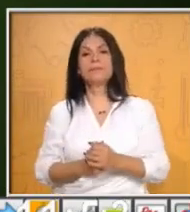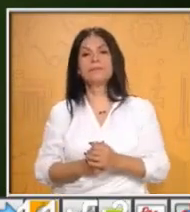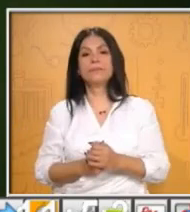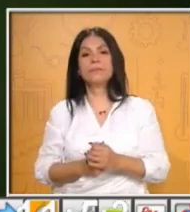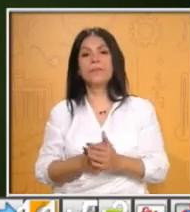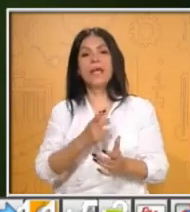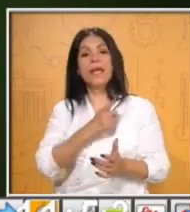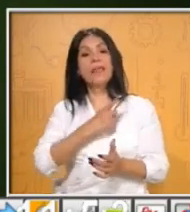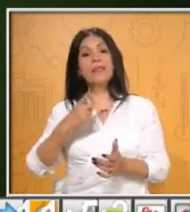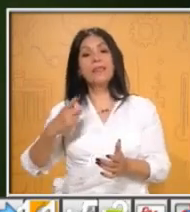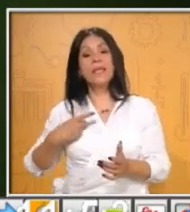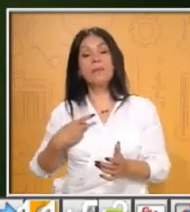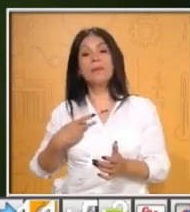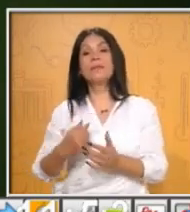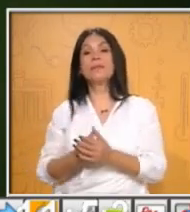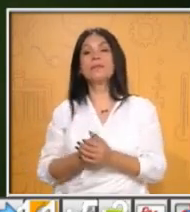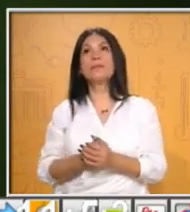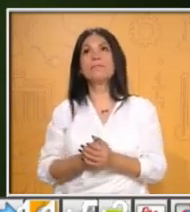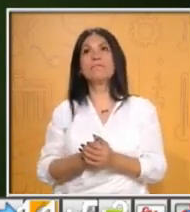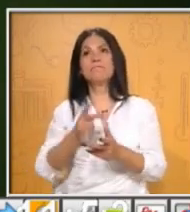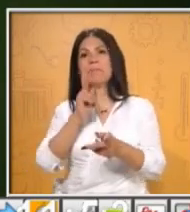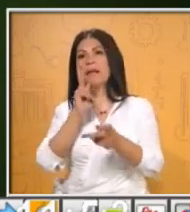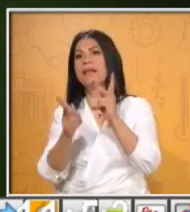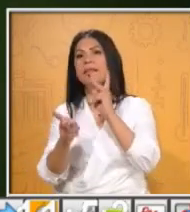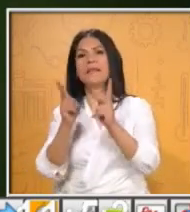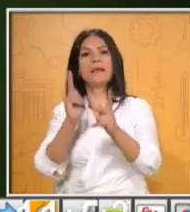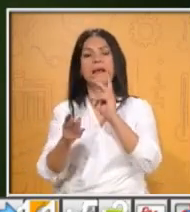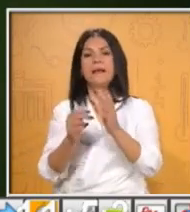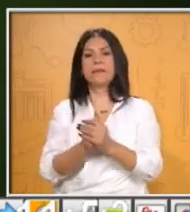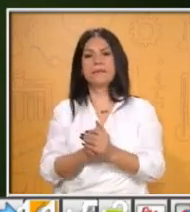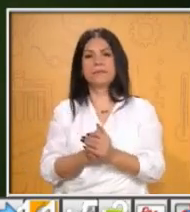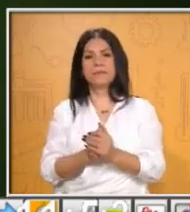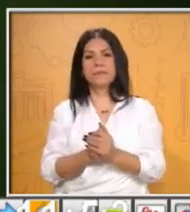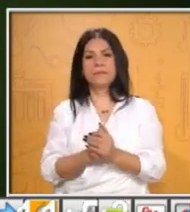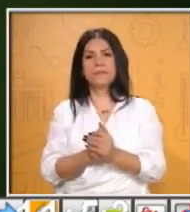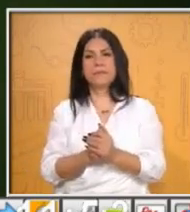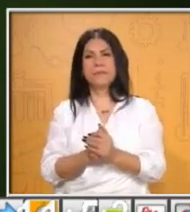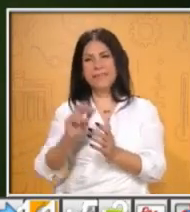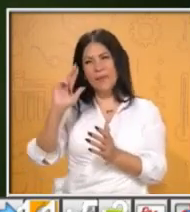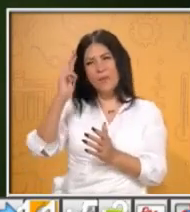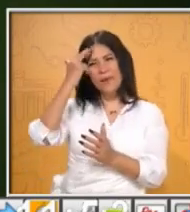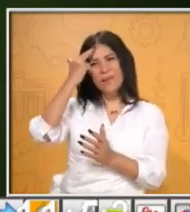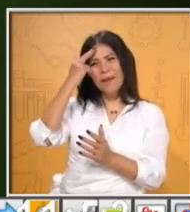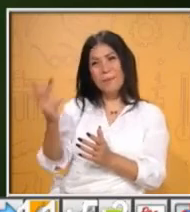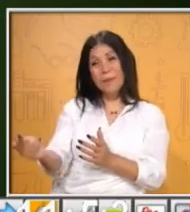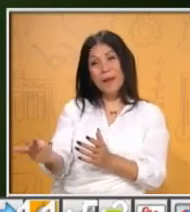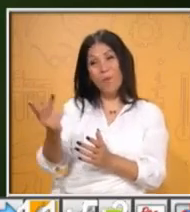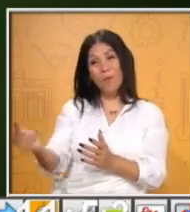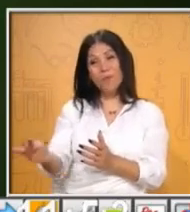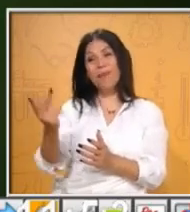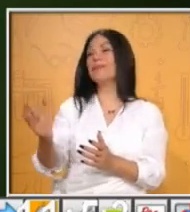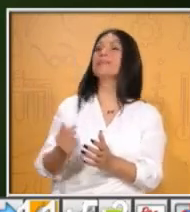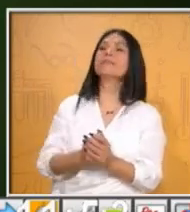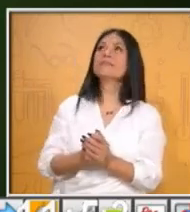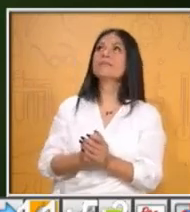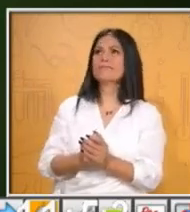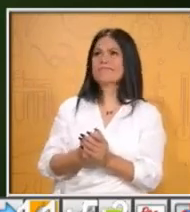con nosotros, ¿te acuerdas las preguntas que vimos en un inicio? ¿Sí las recuerdas?